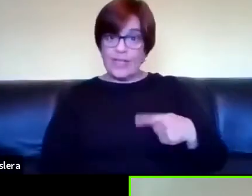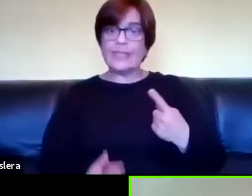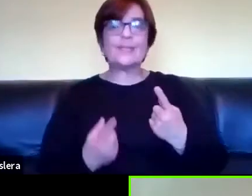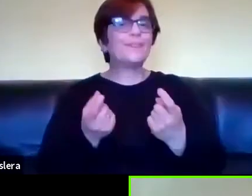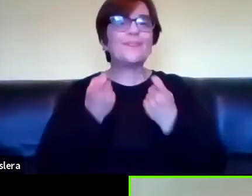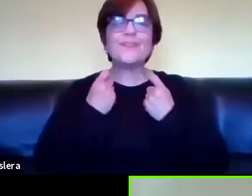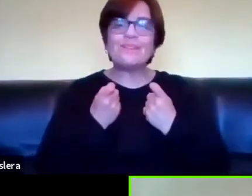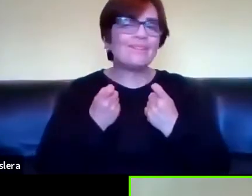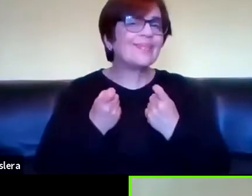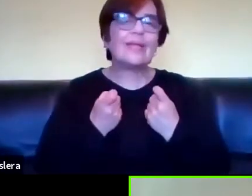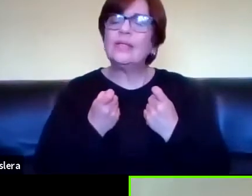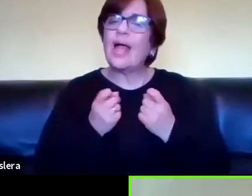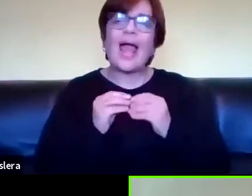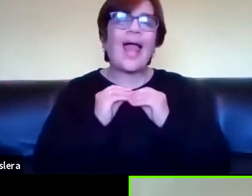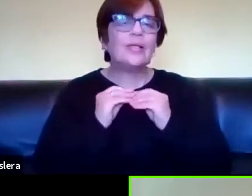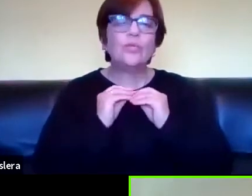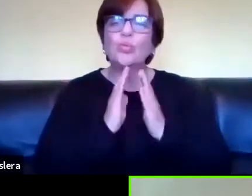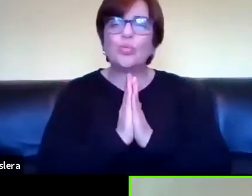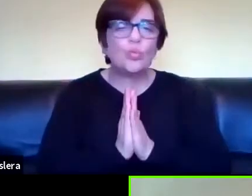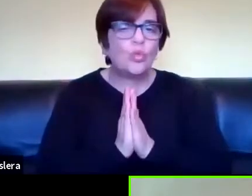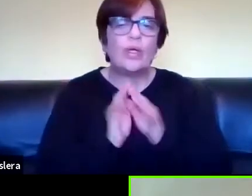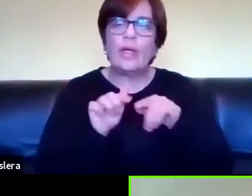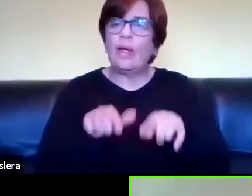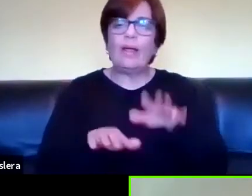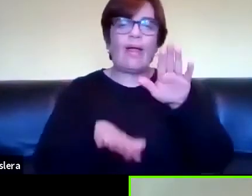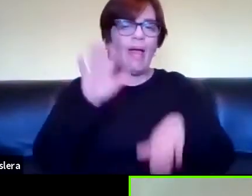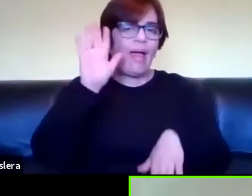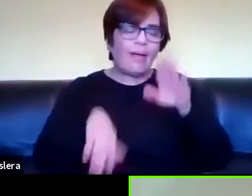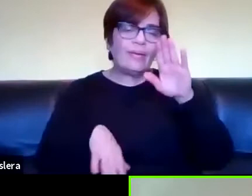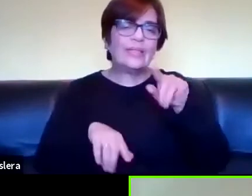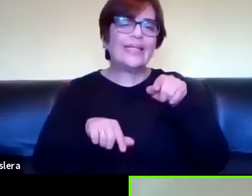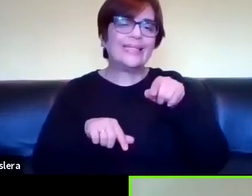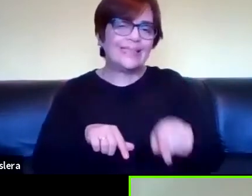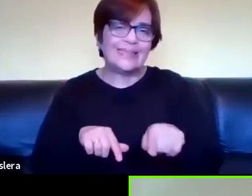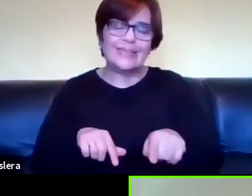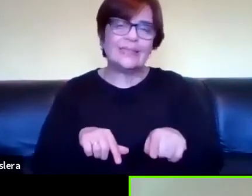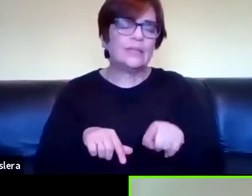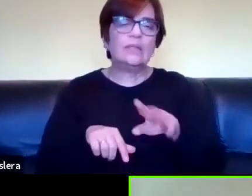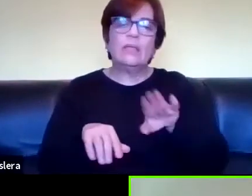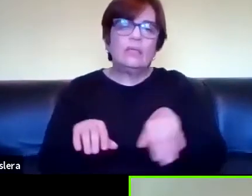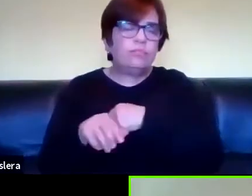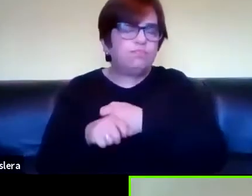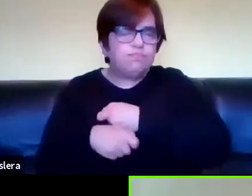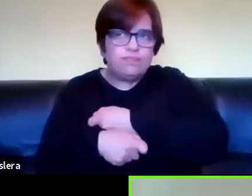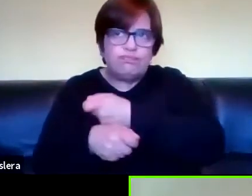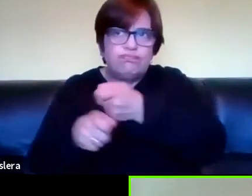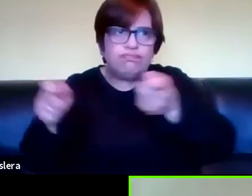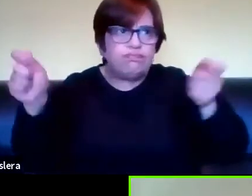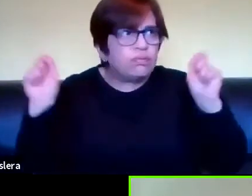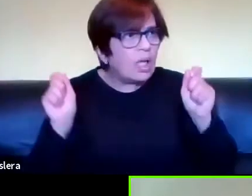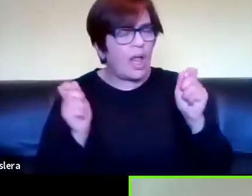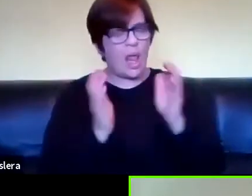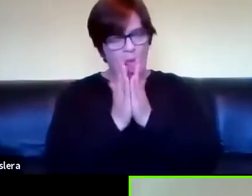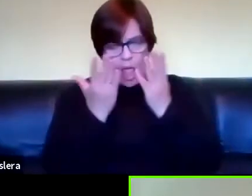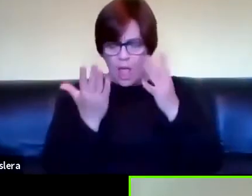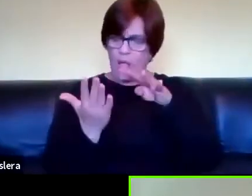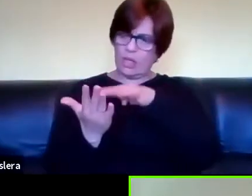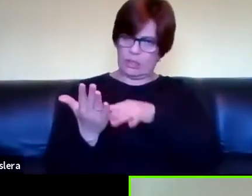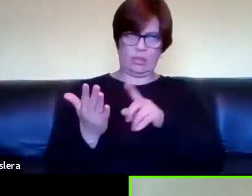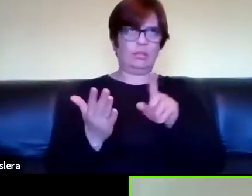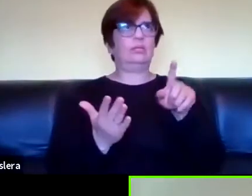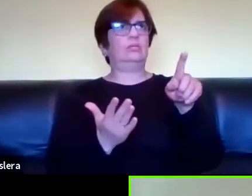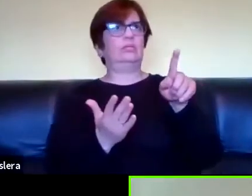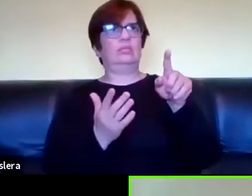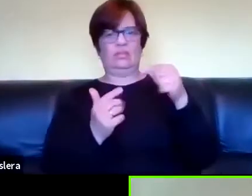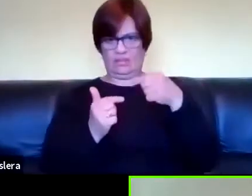religiosa y ahí la Biblia se empieza como a hacer circular todo el mundo empieza a leer la Biblia y empieza a decir no, no